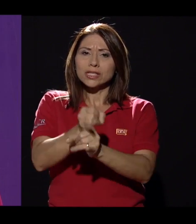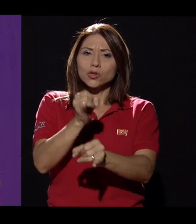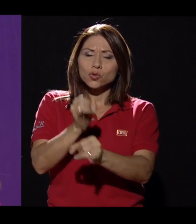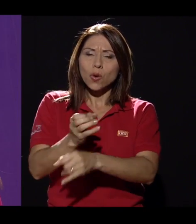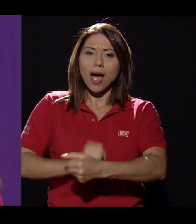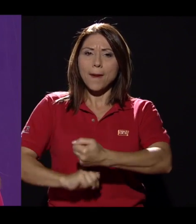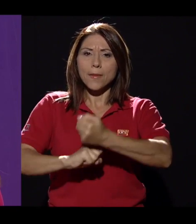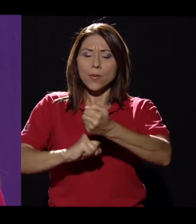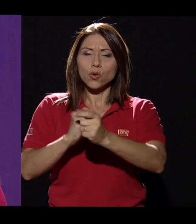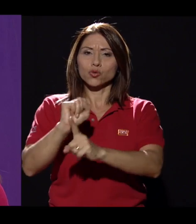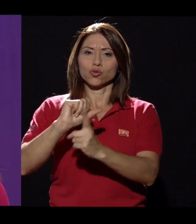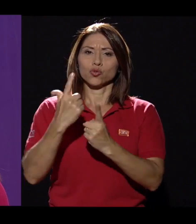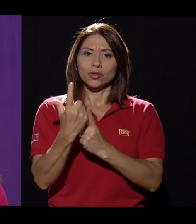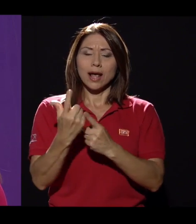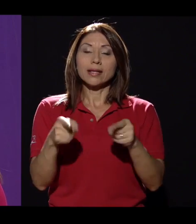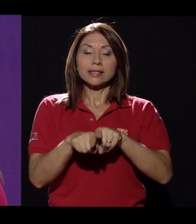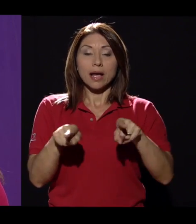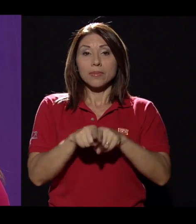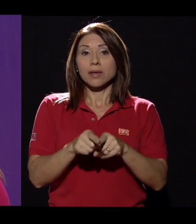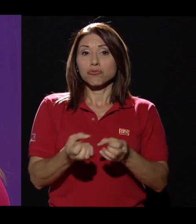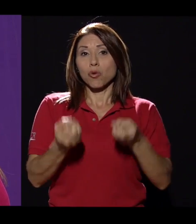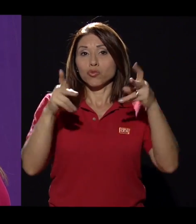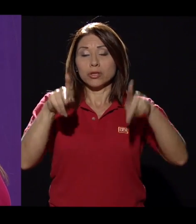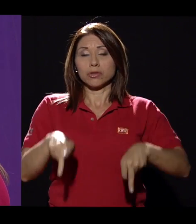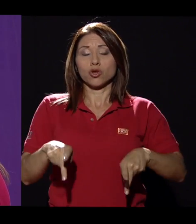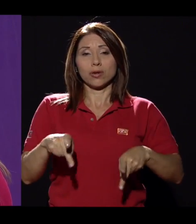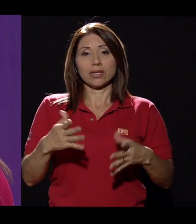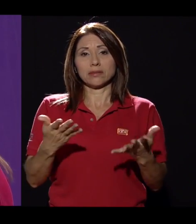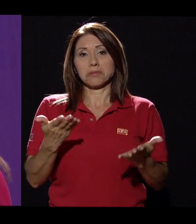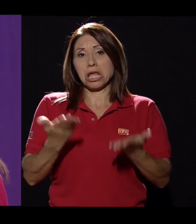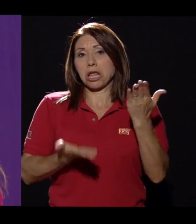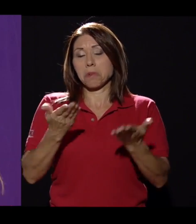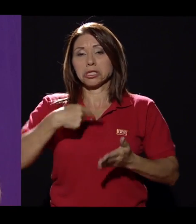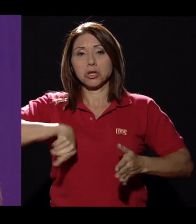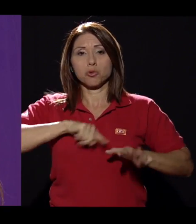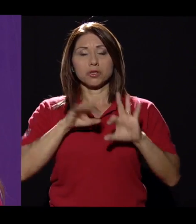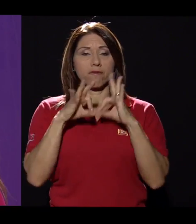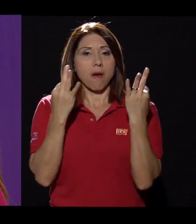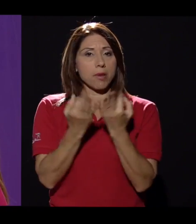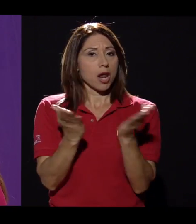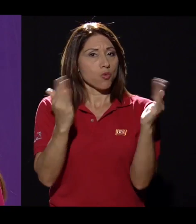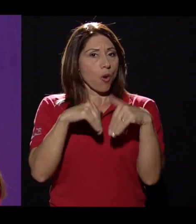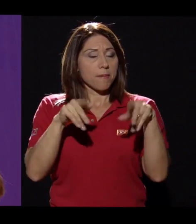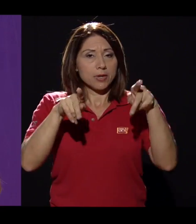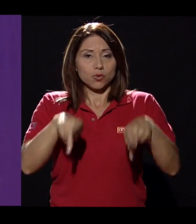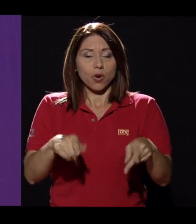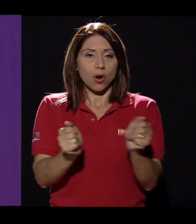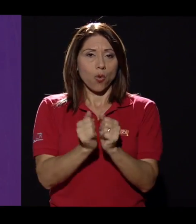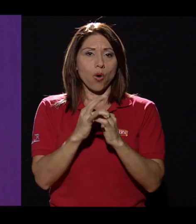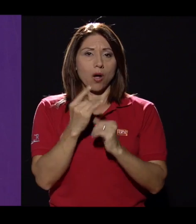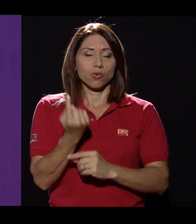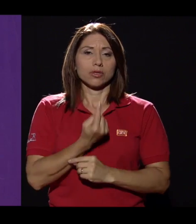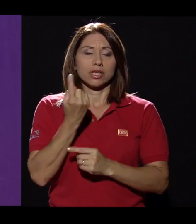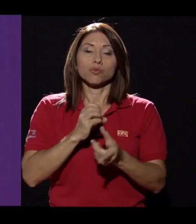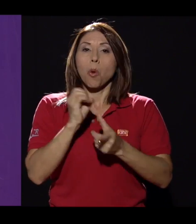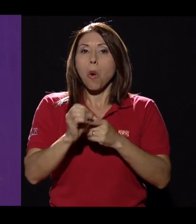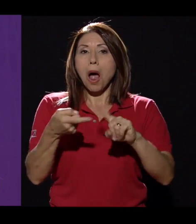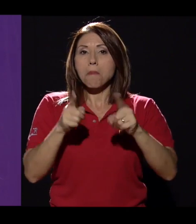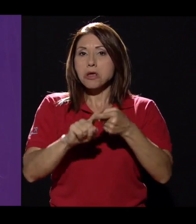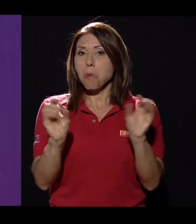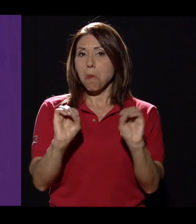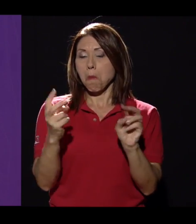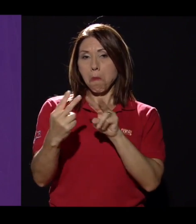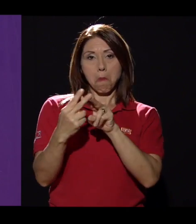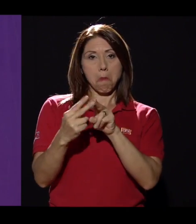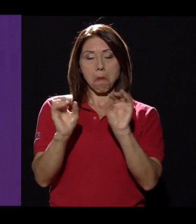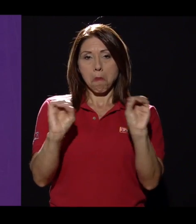institucionales y sociales, sino que también hace que muchas personas que no necesariamente tenemos un familiar o un amigo con una condición